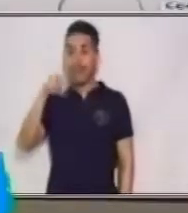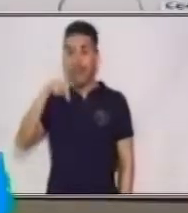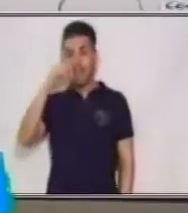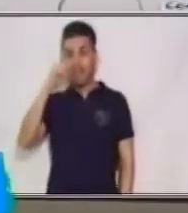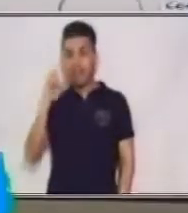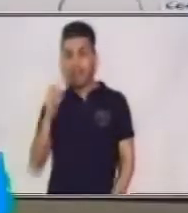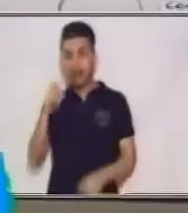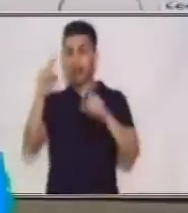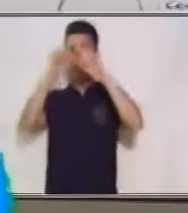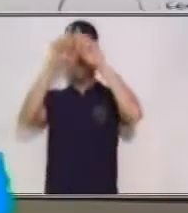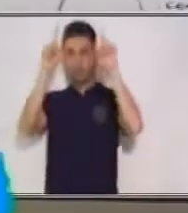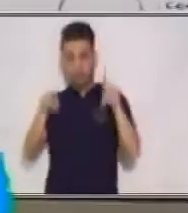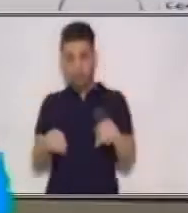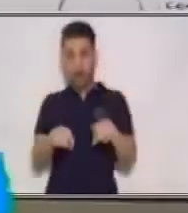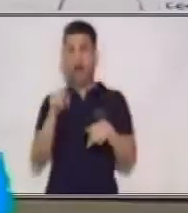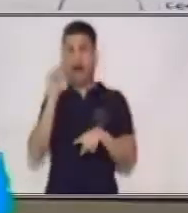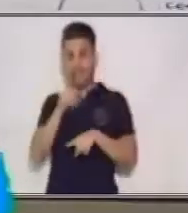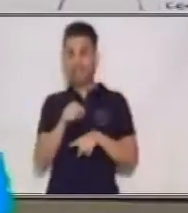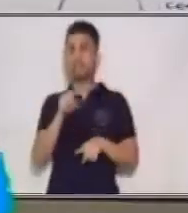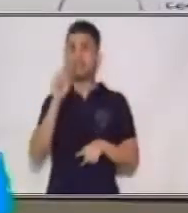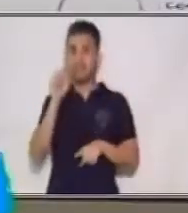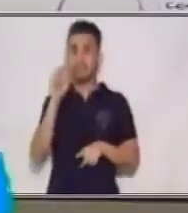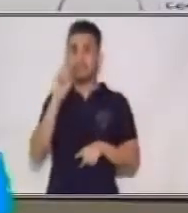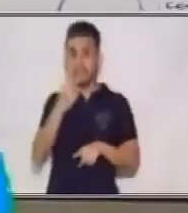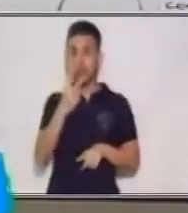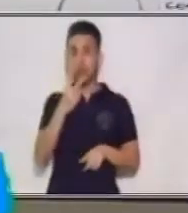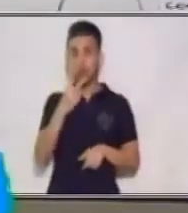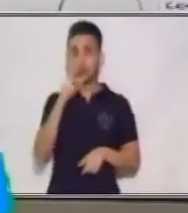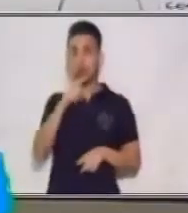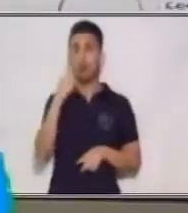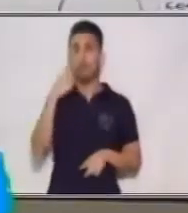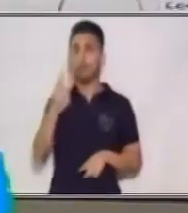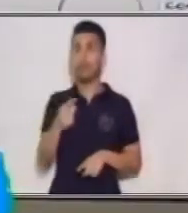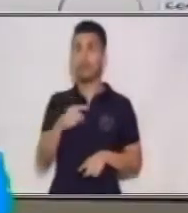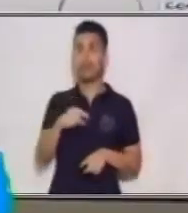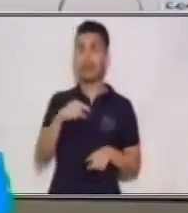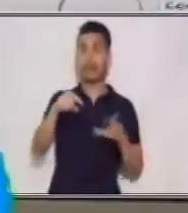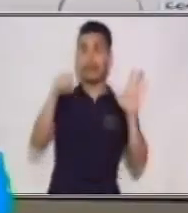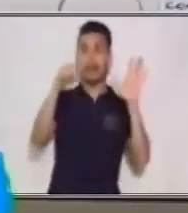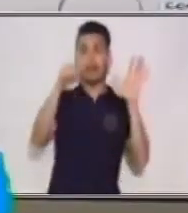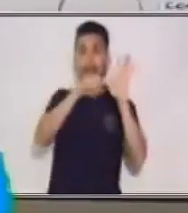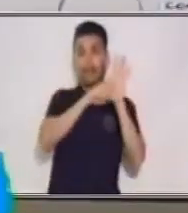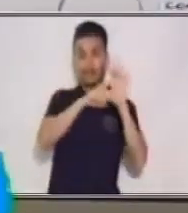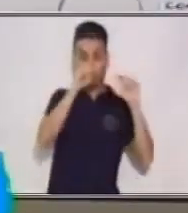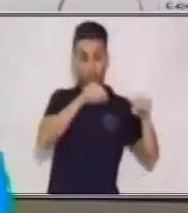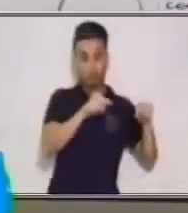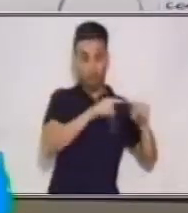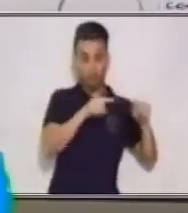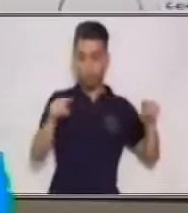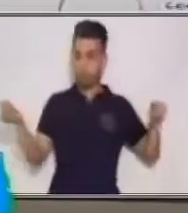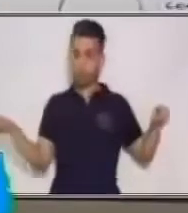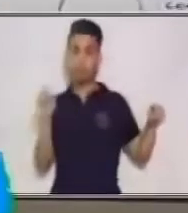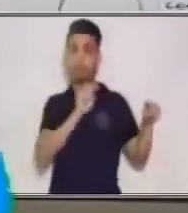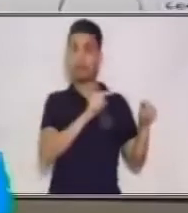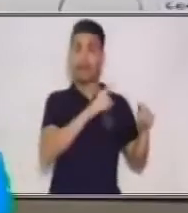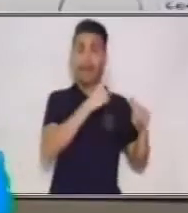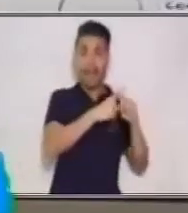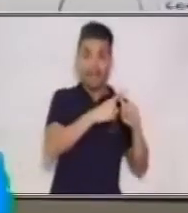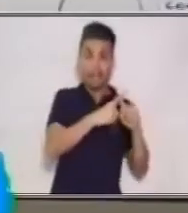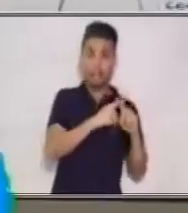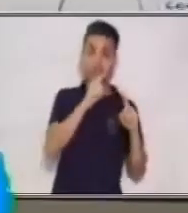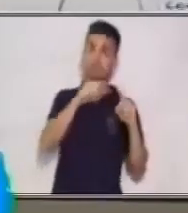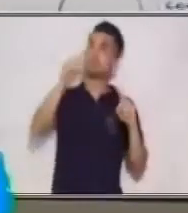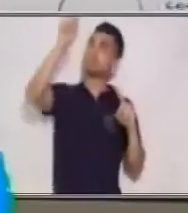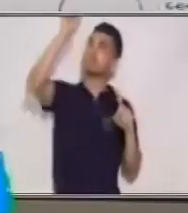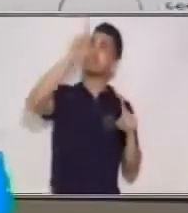el segundo cuadrante? De los negativos en X y de los positivos en Y.